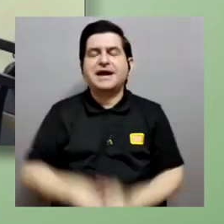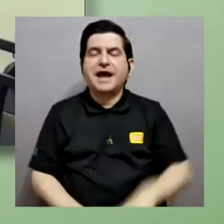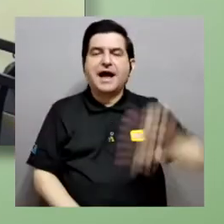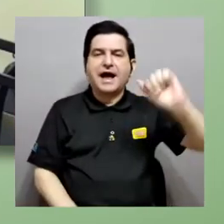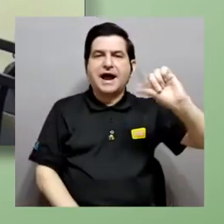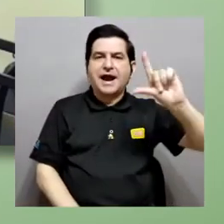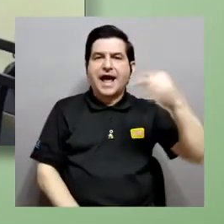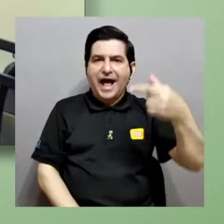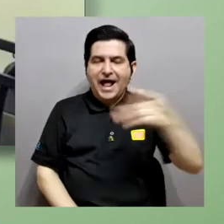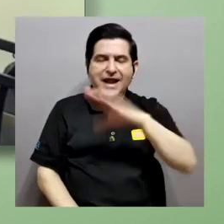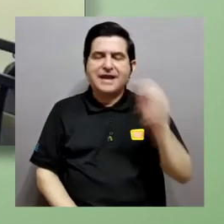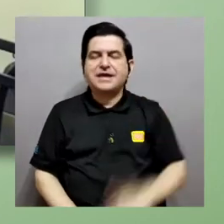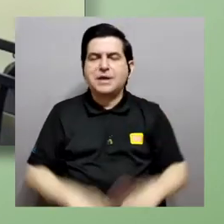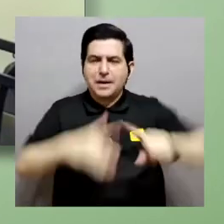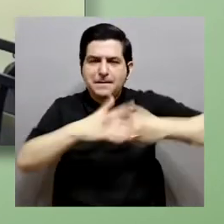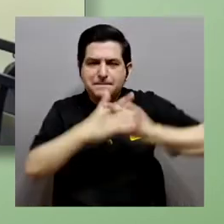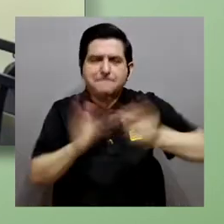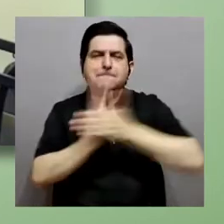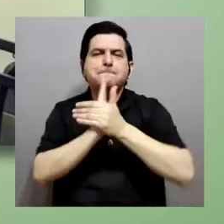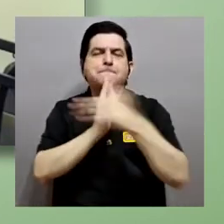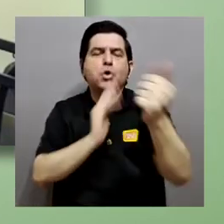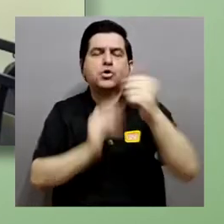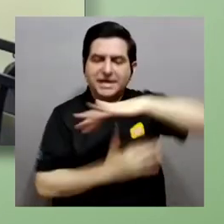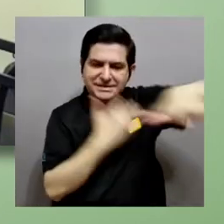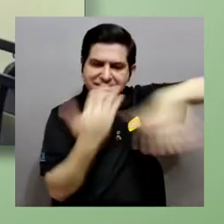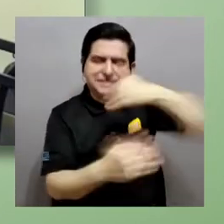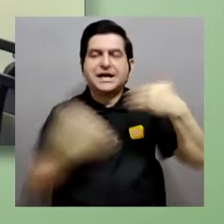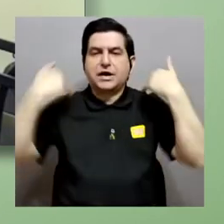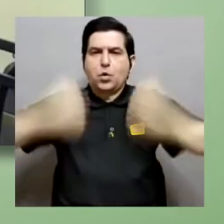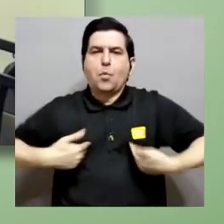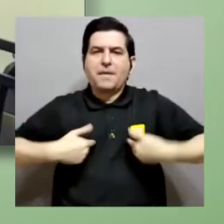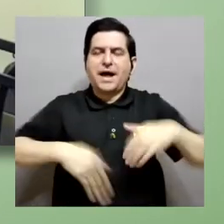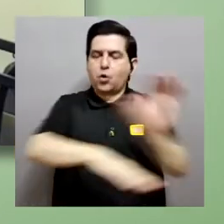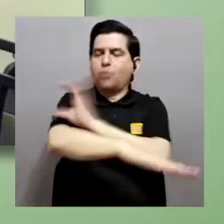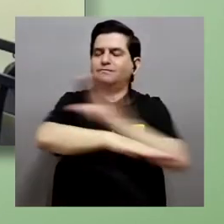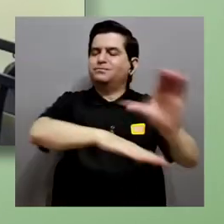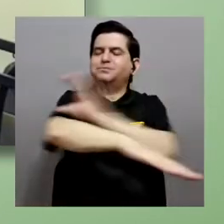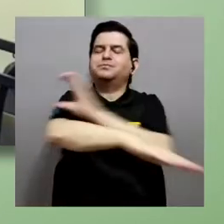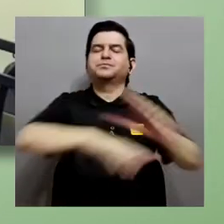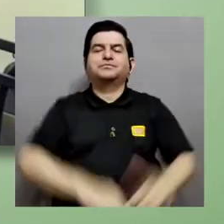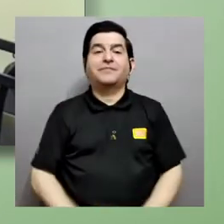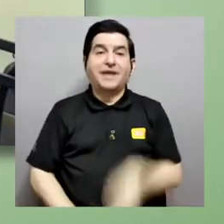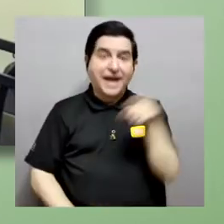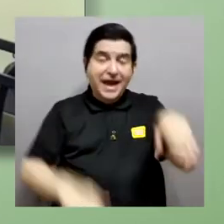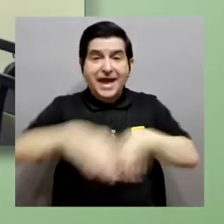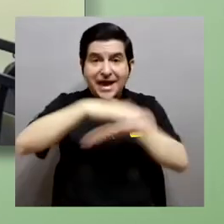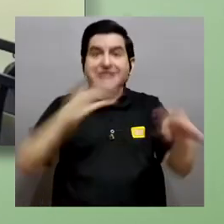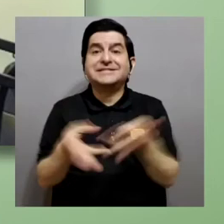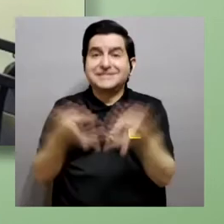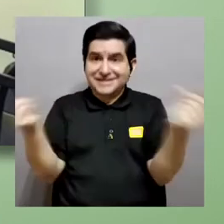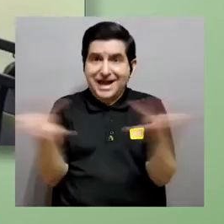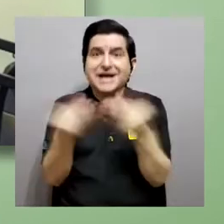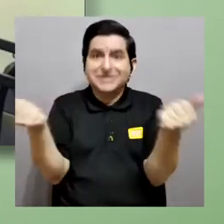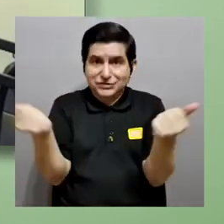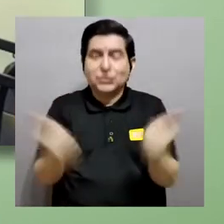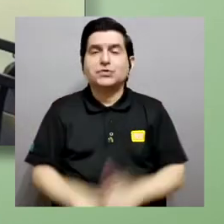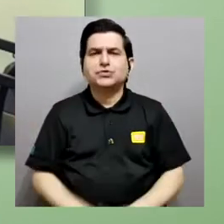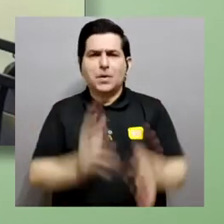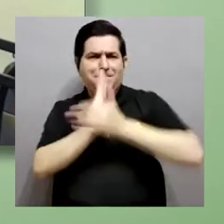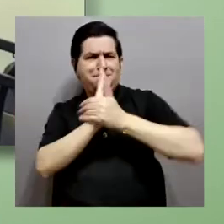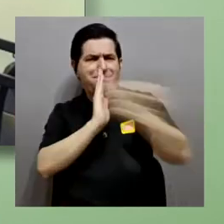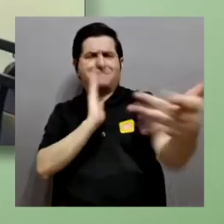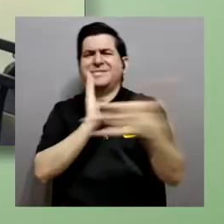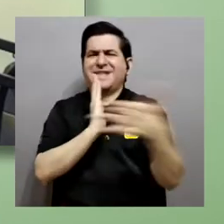algoritmos y dispositivos capaces de potenciar la interacción humano-computadora. Esas bases y soluciones compactas que